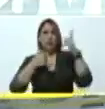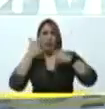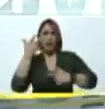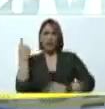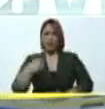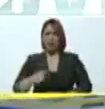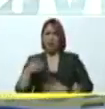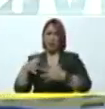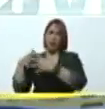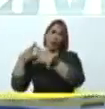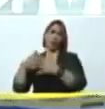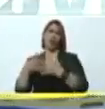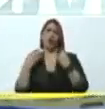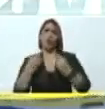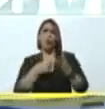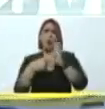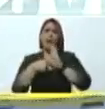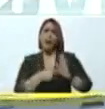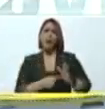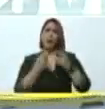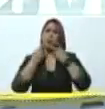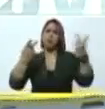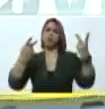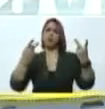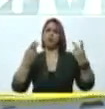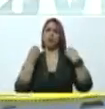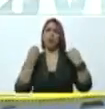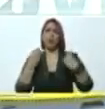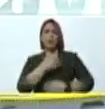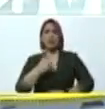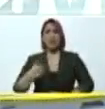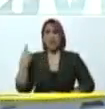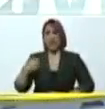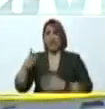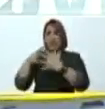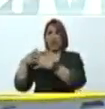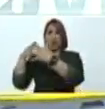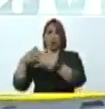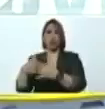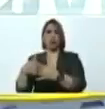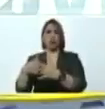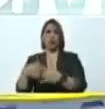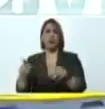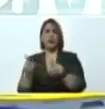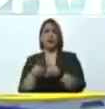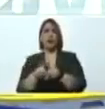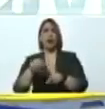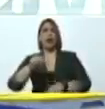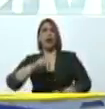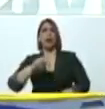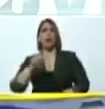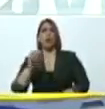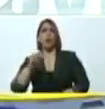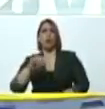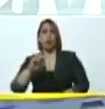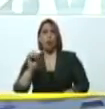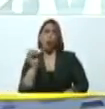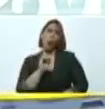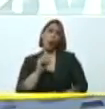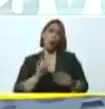como ejemplo, referencia, paradigma, quisieran ellos tener un Antonio Maceo, un José Martí,